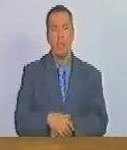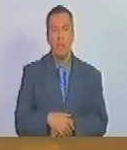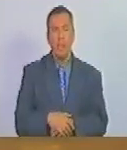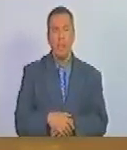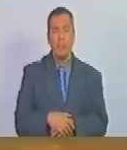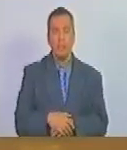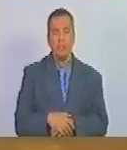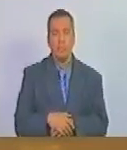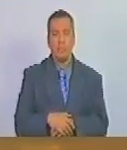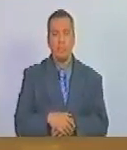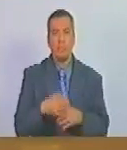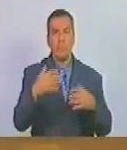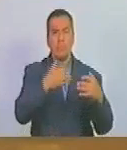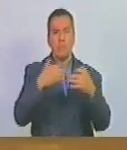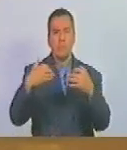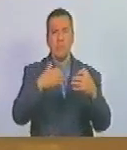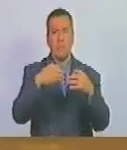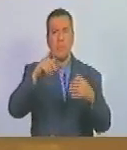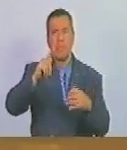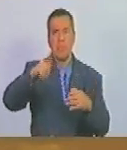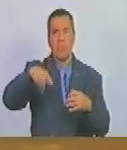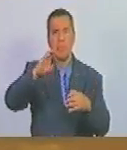Que era bombonada de Pichinche.